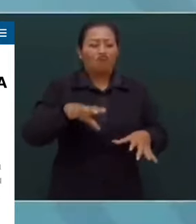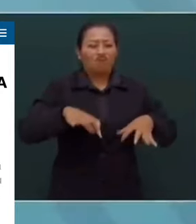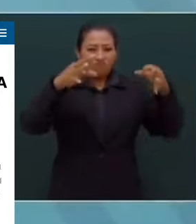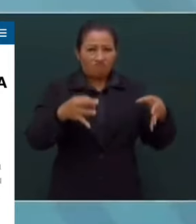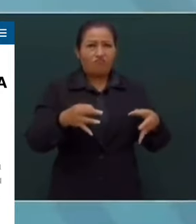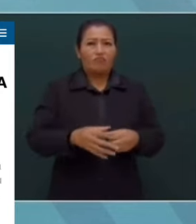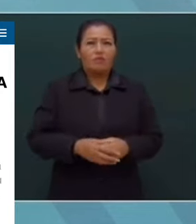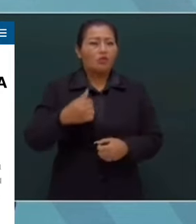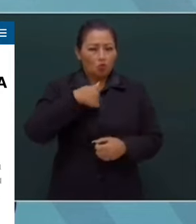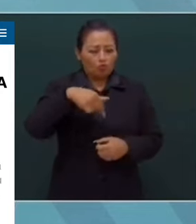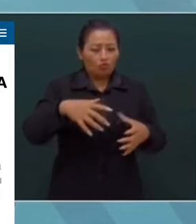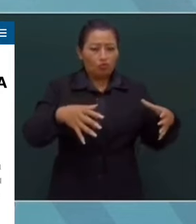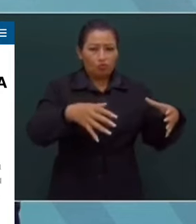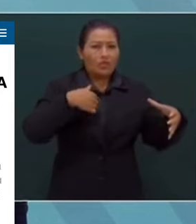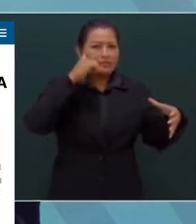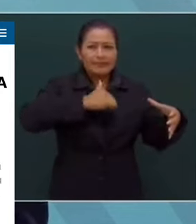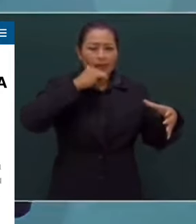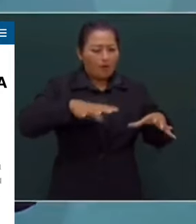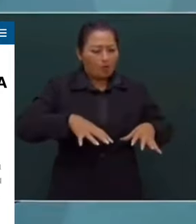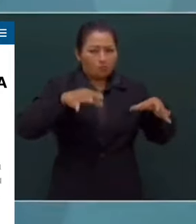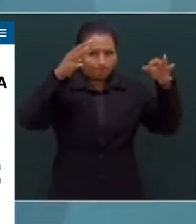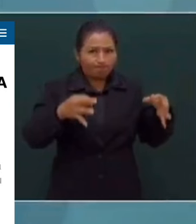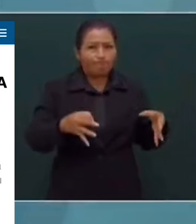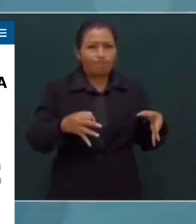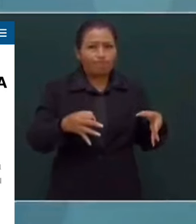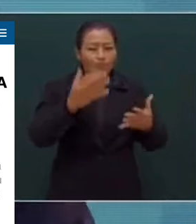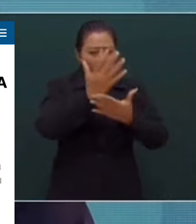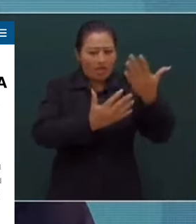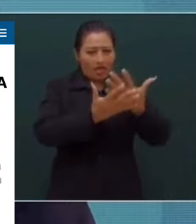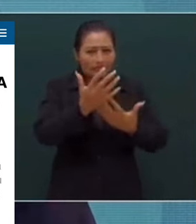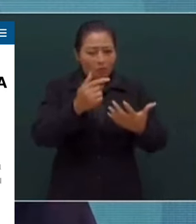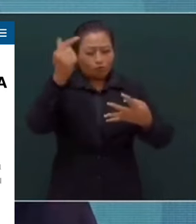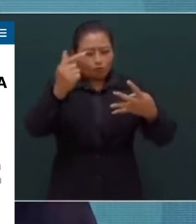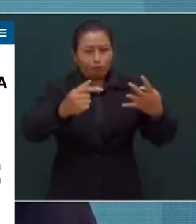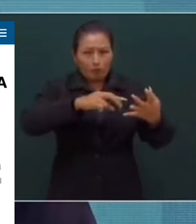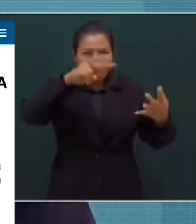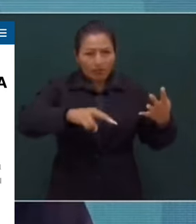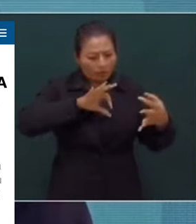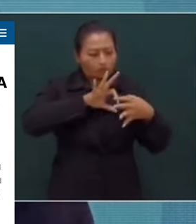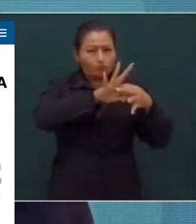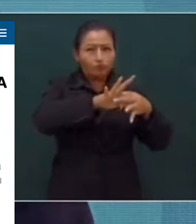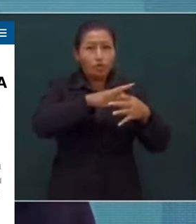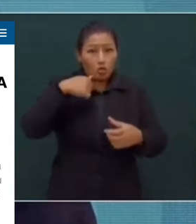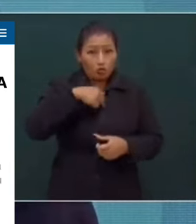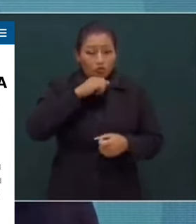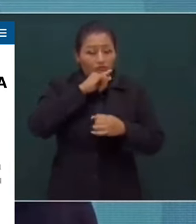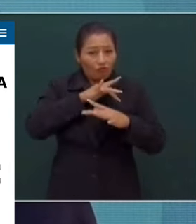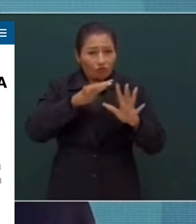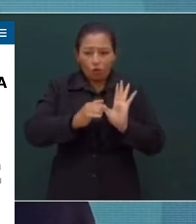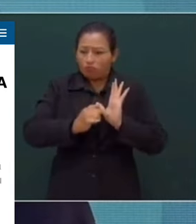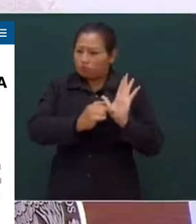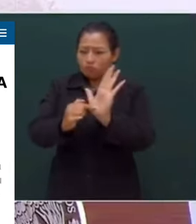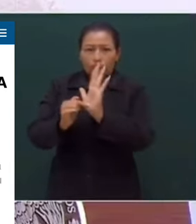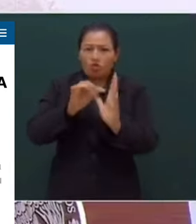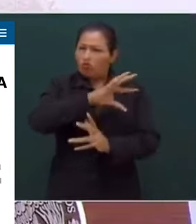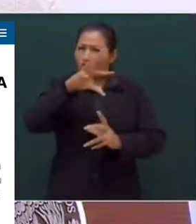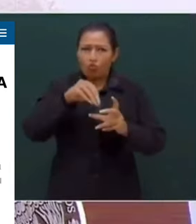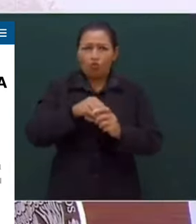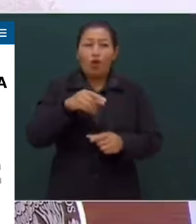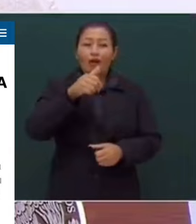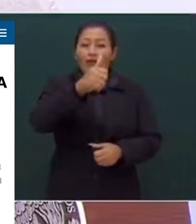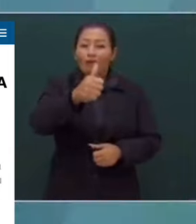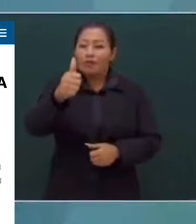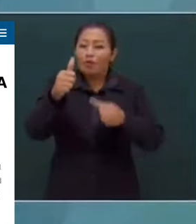Y siempre actuamos con apego a la verdad. Y vamos a informar de todo. He estado